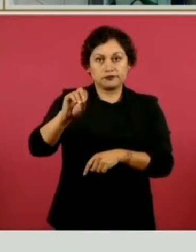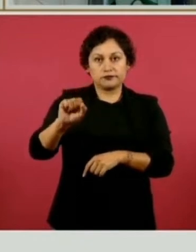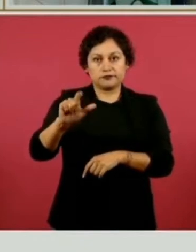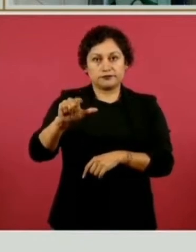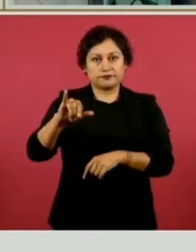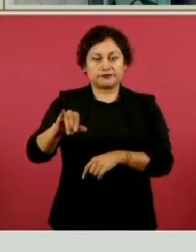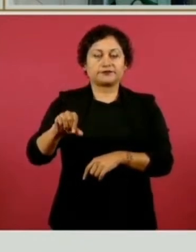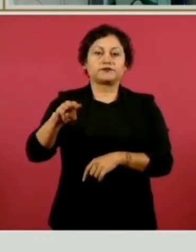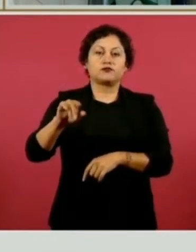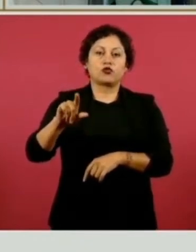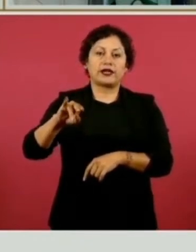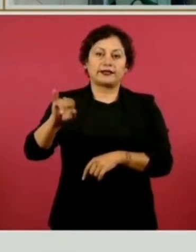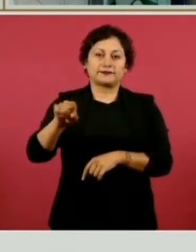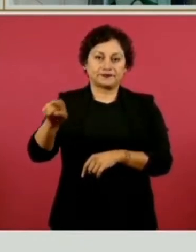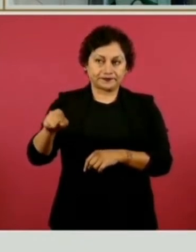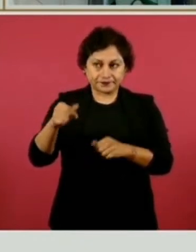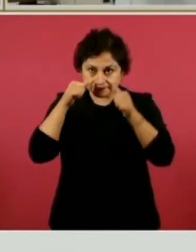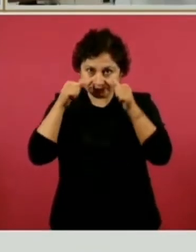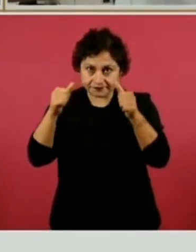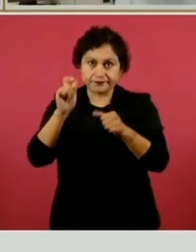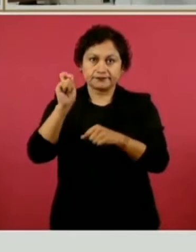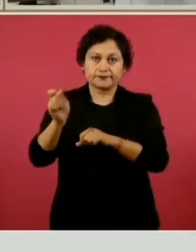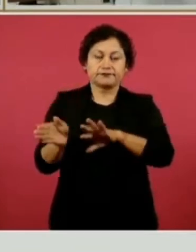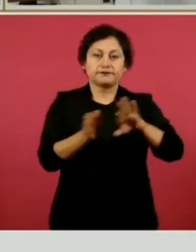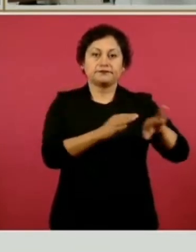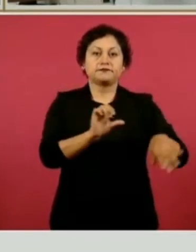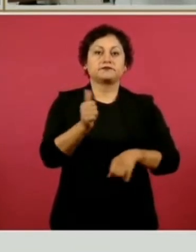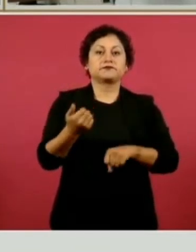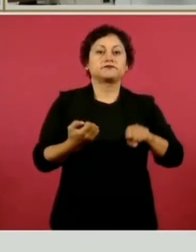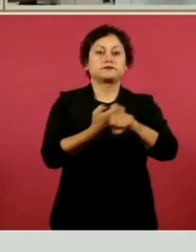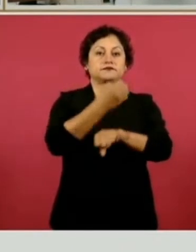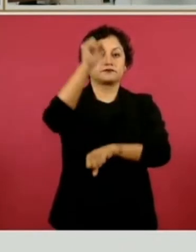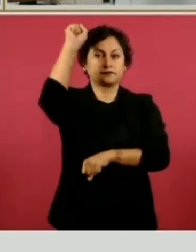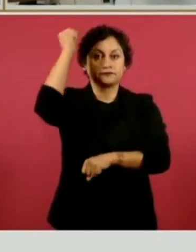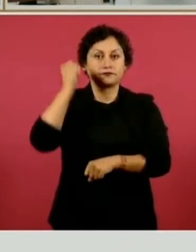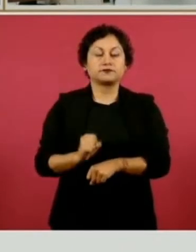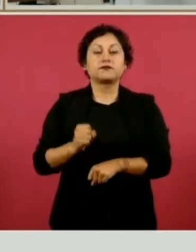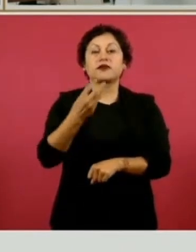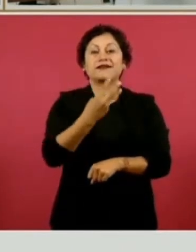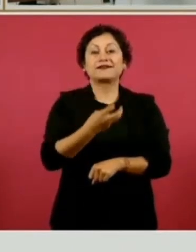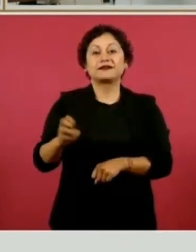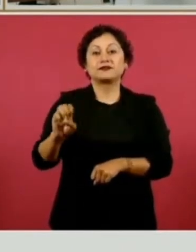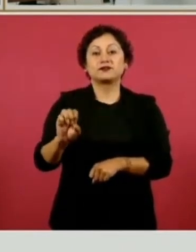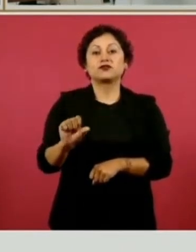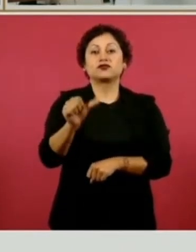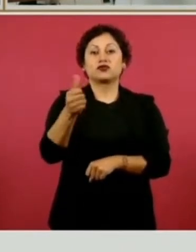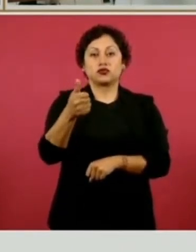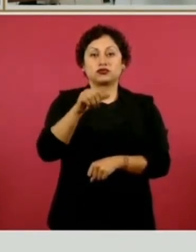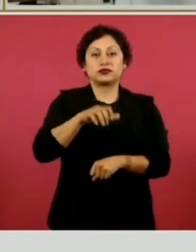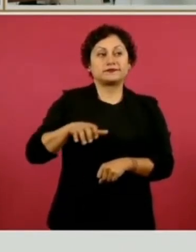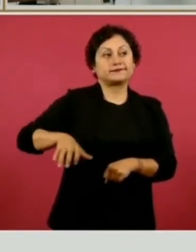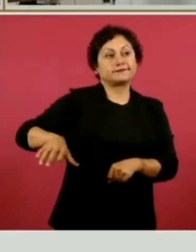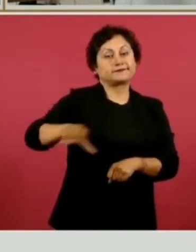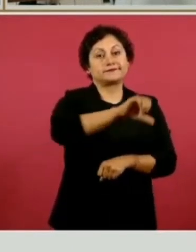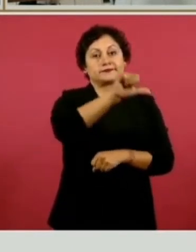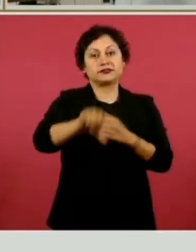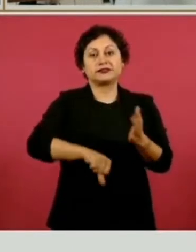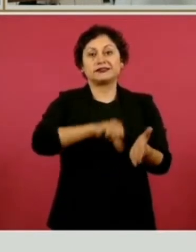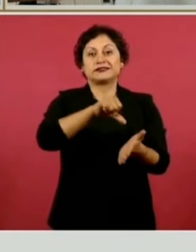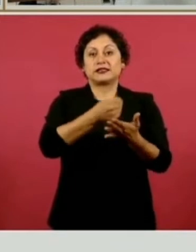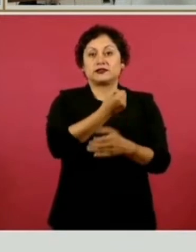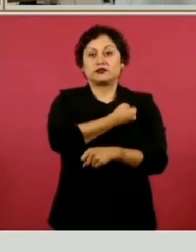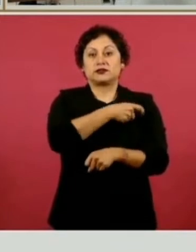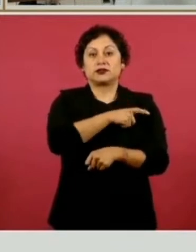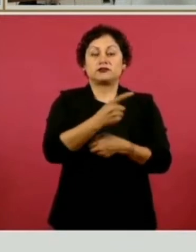Mulegé. En el caso de Sinaloa, son 311 los centros de salud de la clínica es